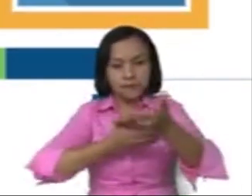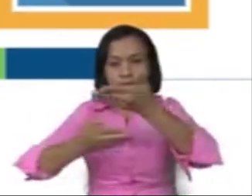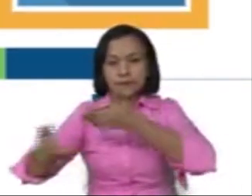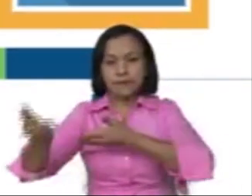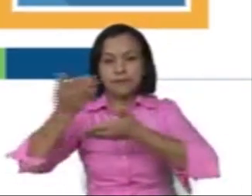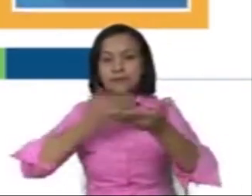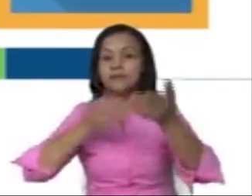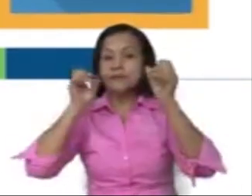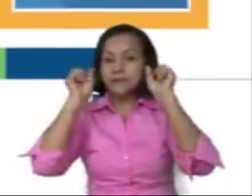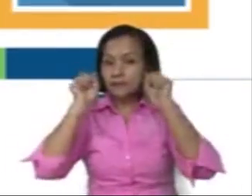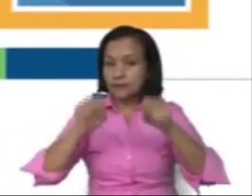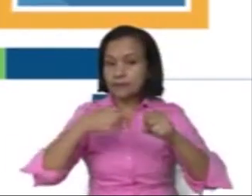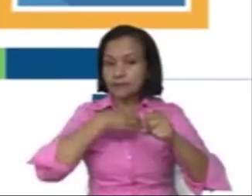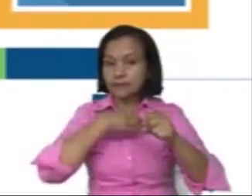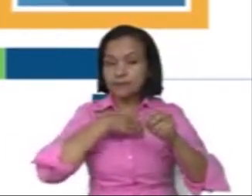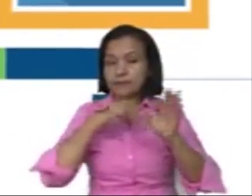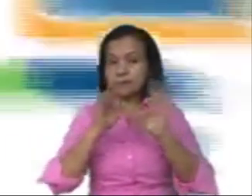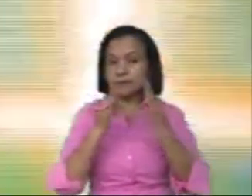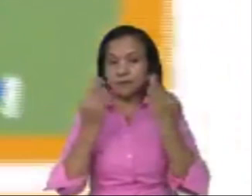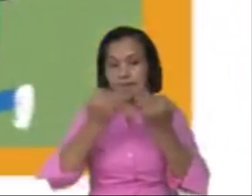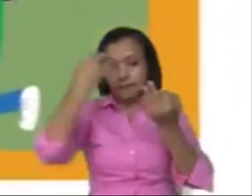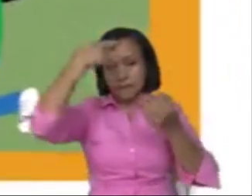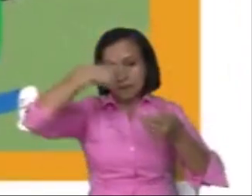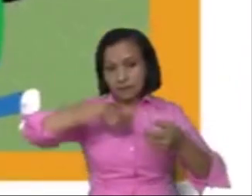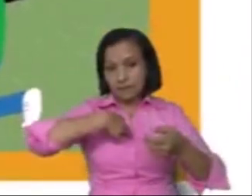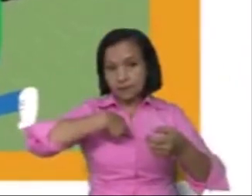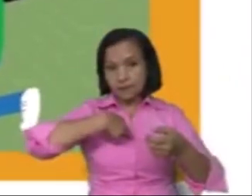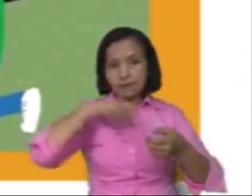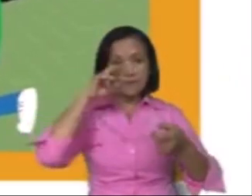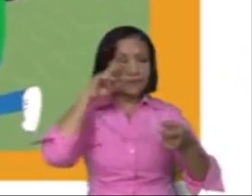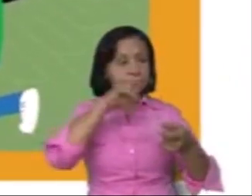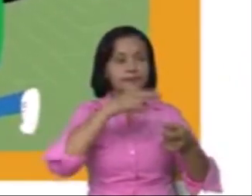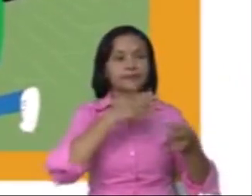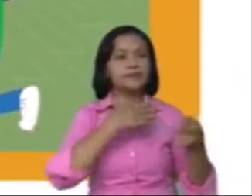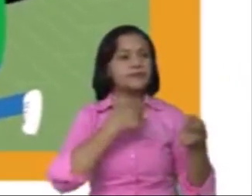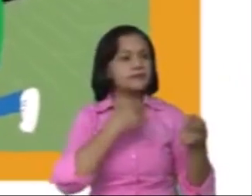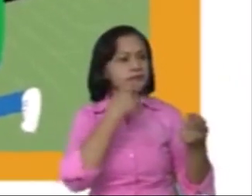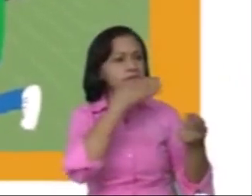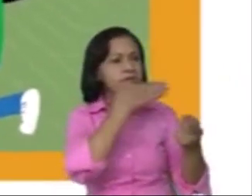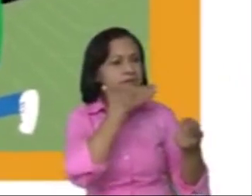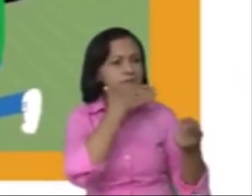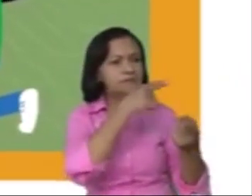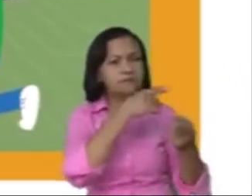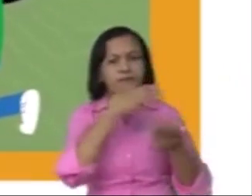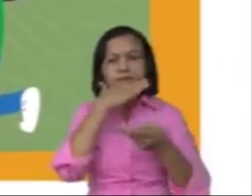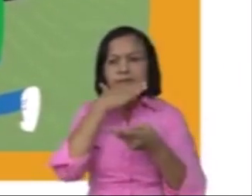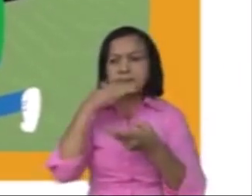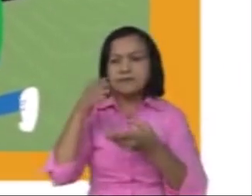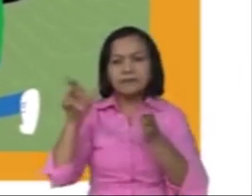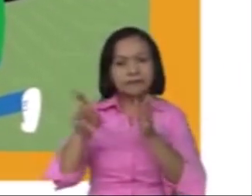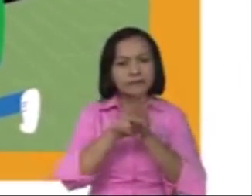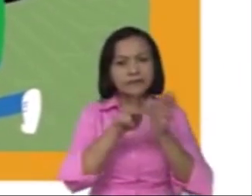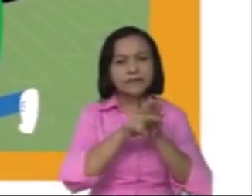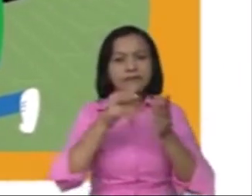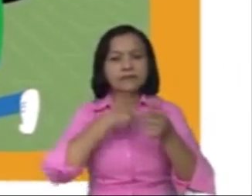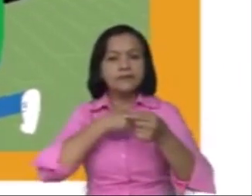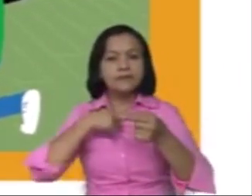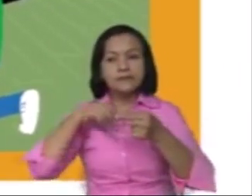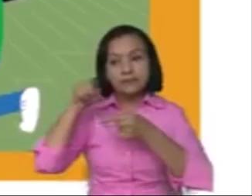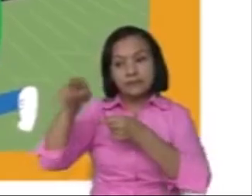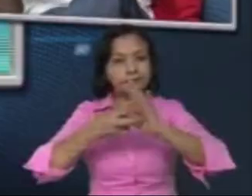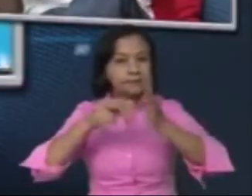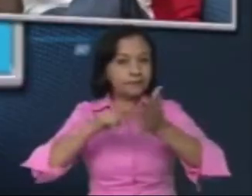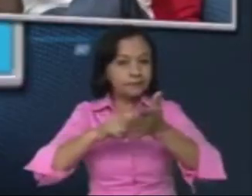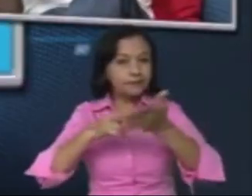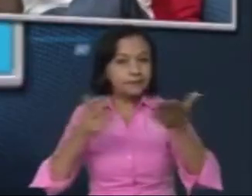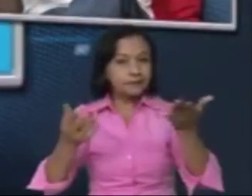para poder, a partir de la identificación de los riesgos, definir qué van a hacer y cómo van a actuar al momento de una